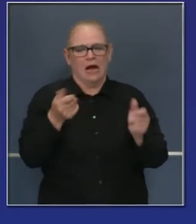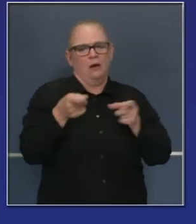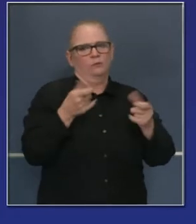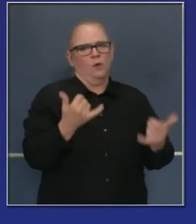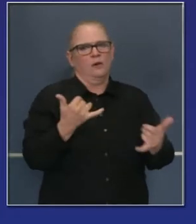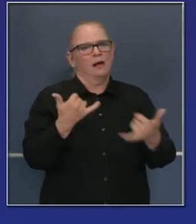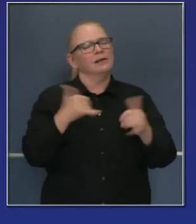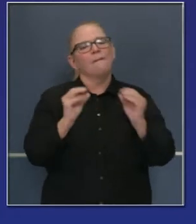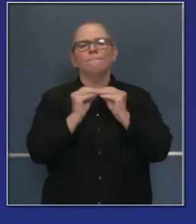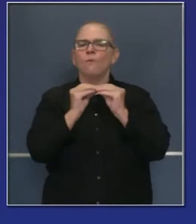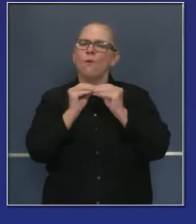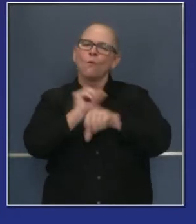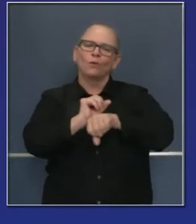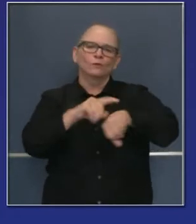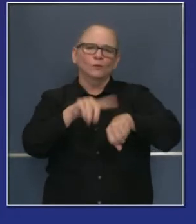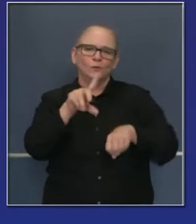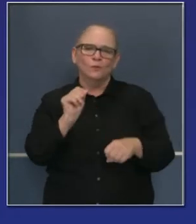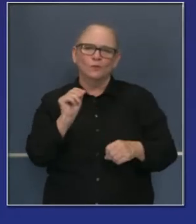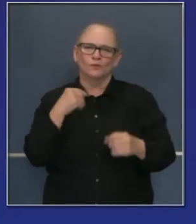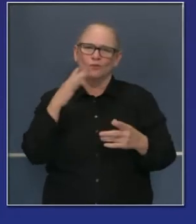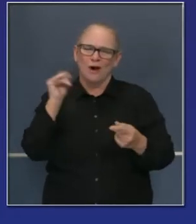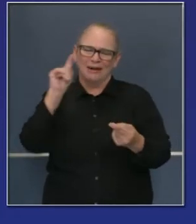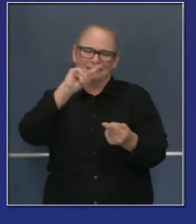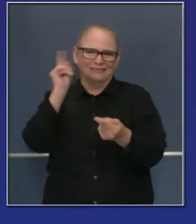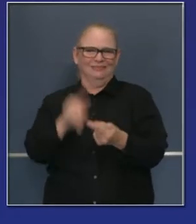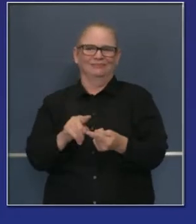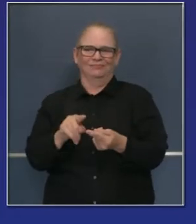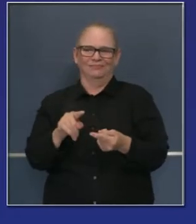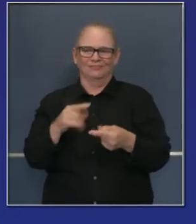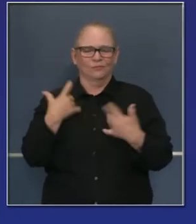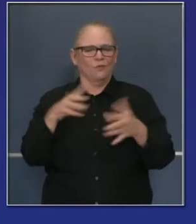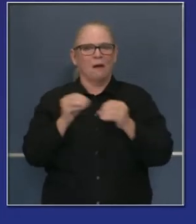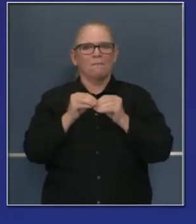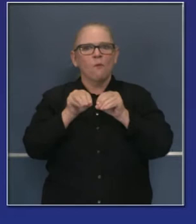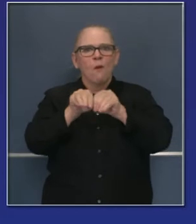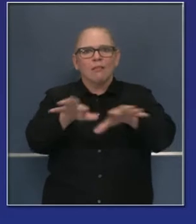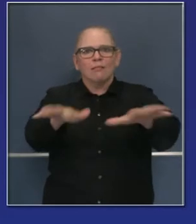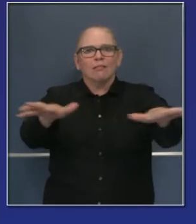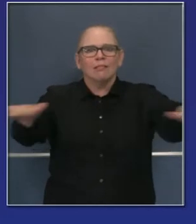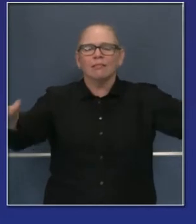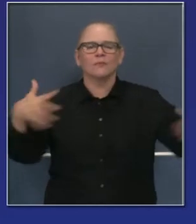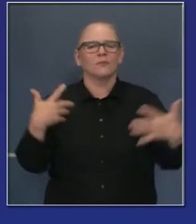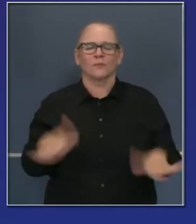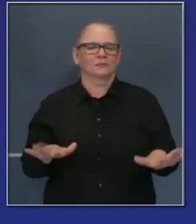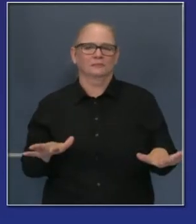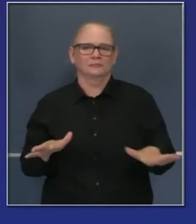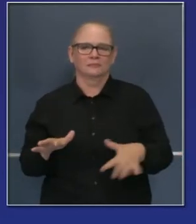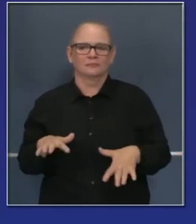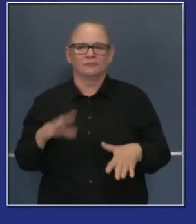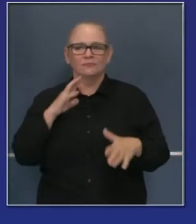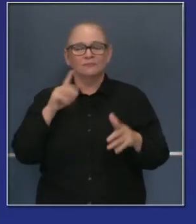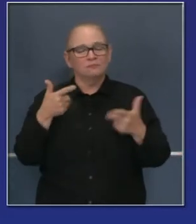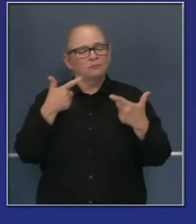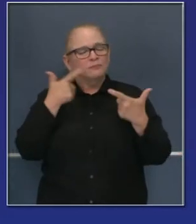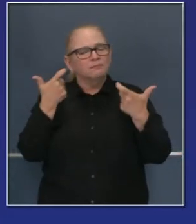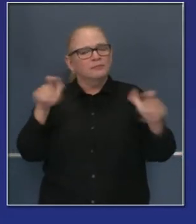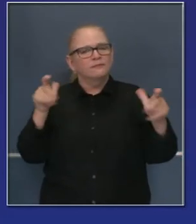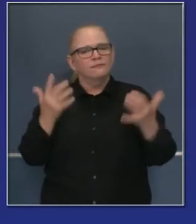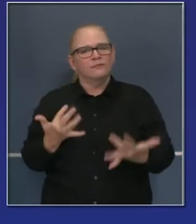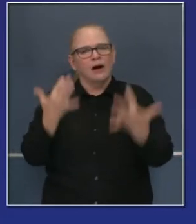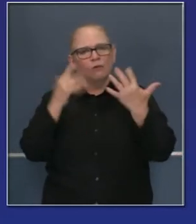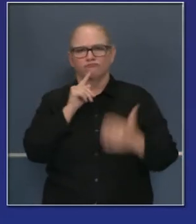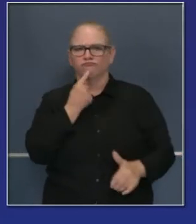Los trabajadores, los bomberos que están luchando, ¿por qué no se esparzan? Sigue siendo activo, por supuesto, pero hemos visto,